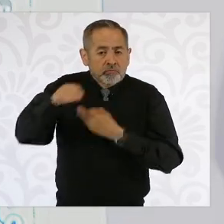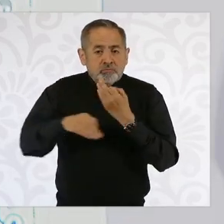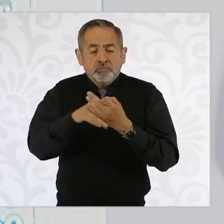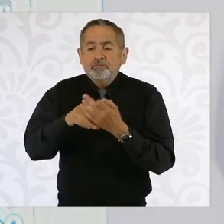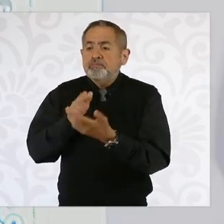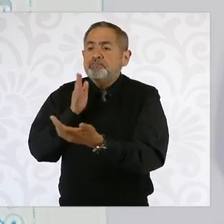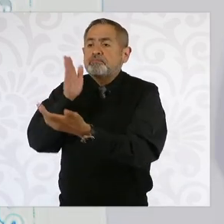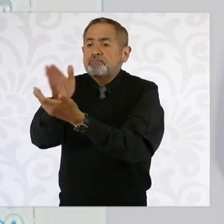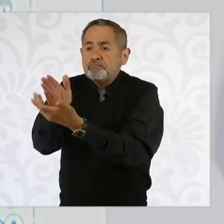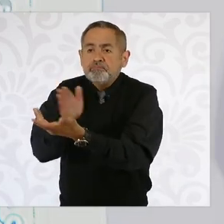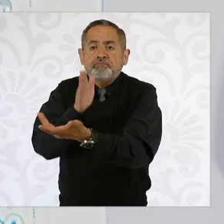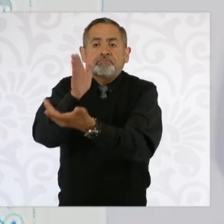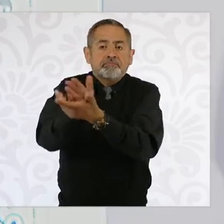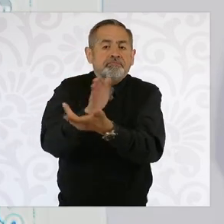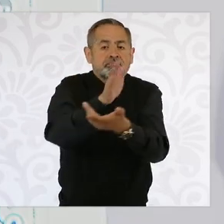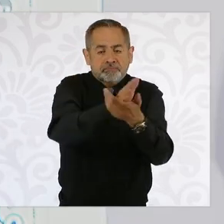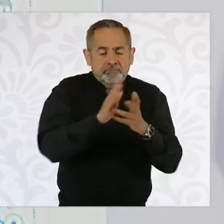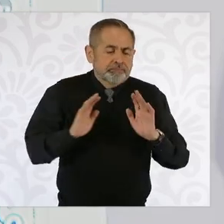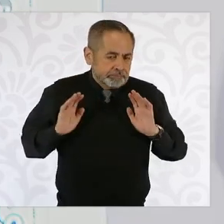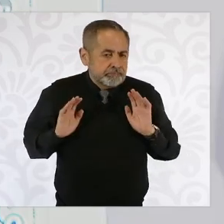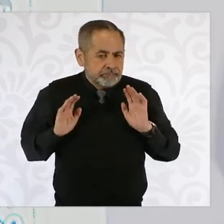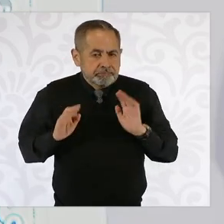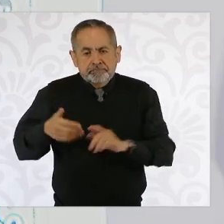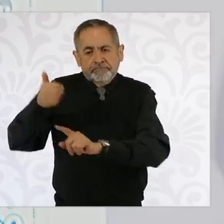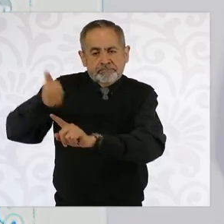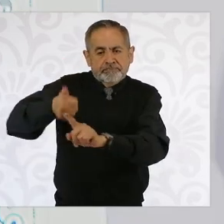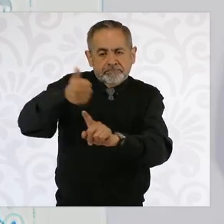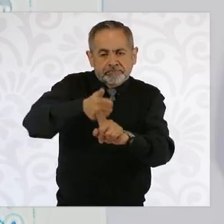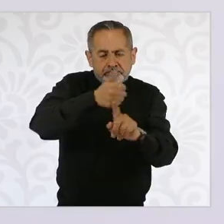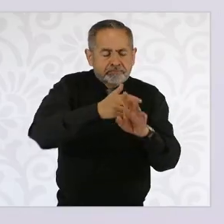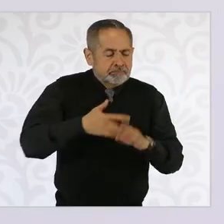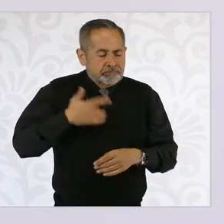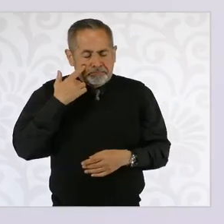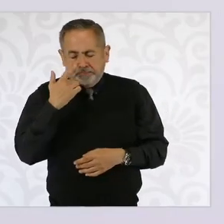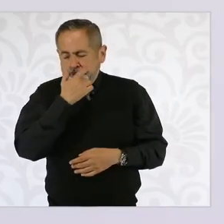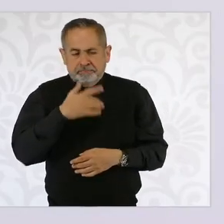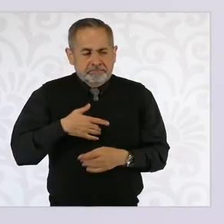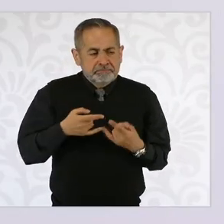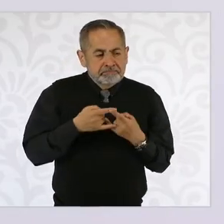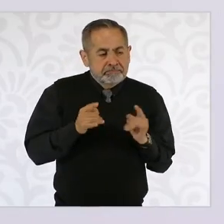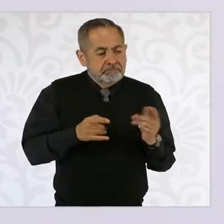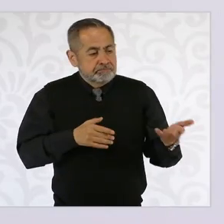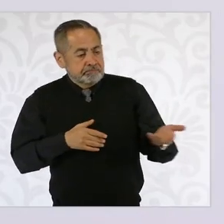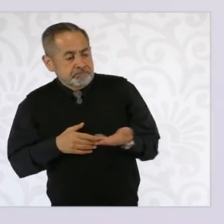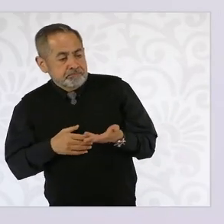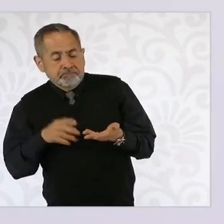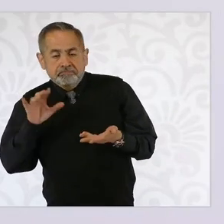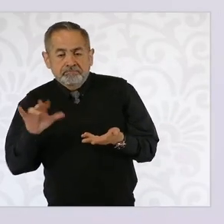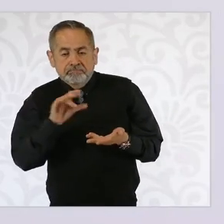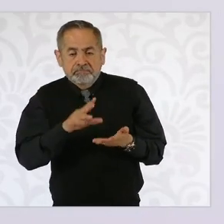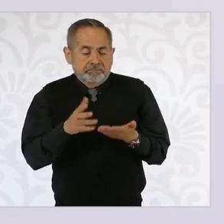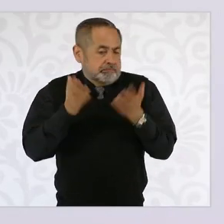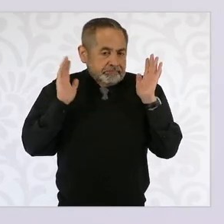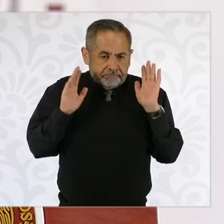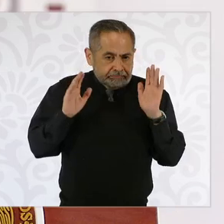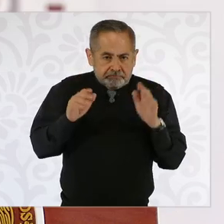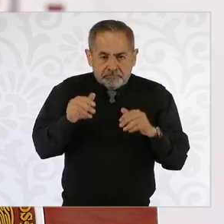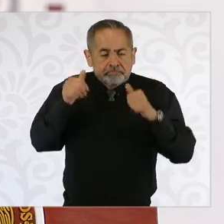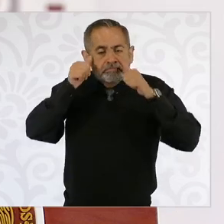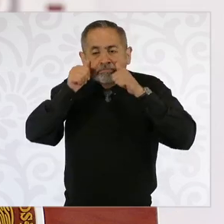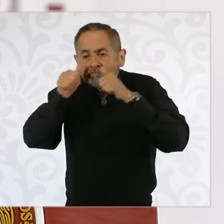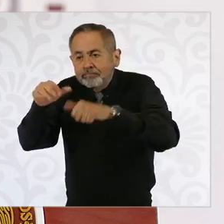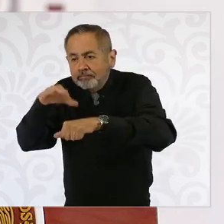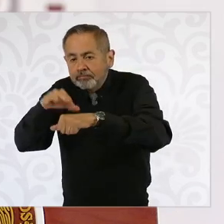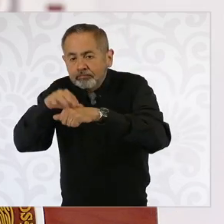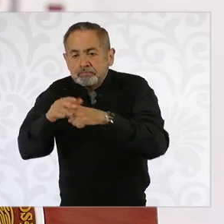Y depende de las personas, pues abrirles las puertas para poder ser atendidos, pero es un programa de